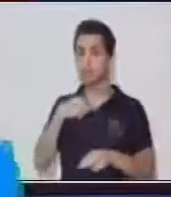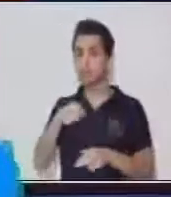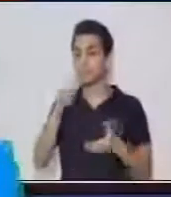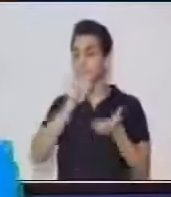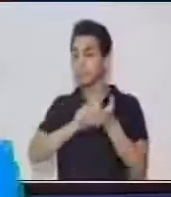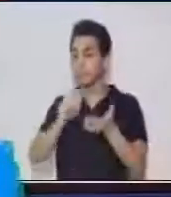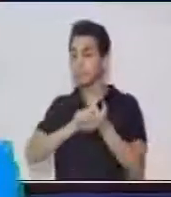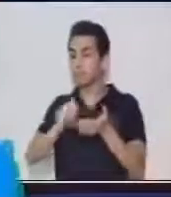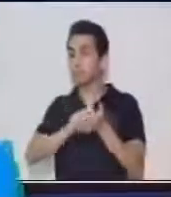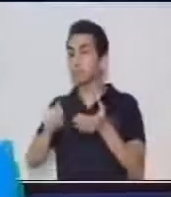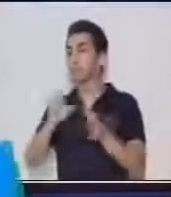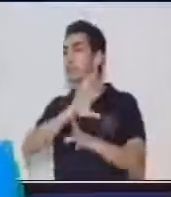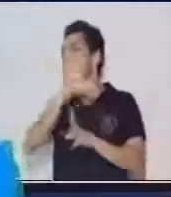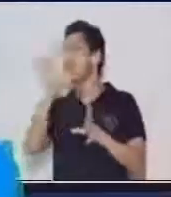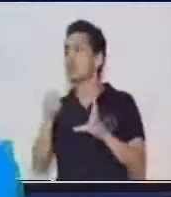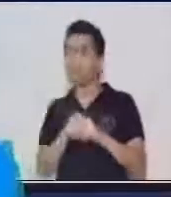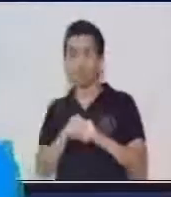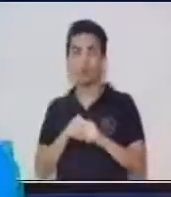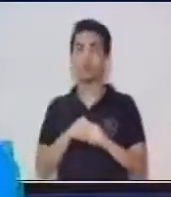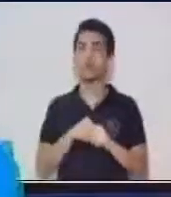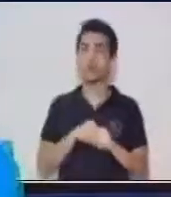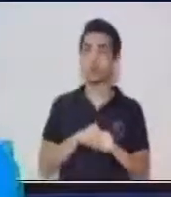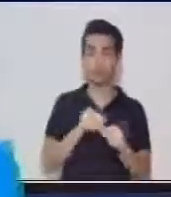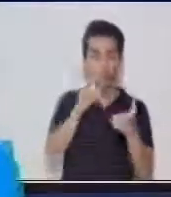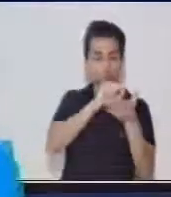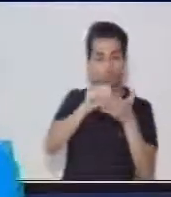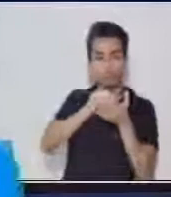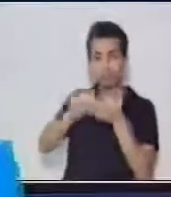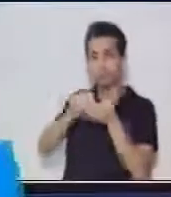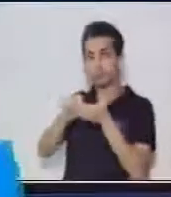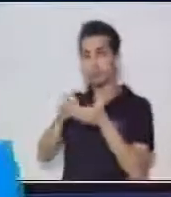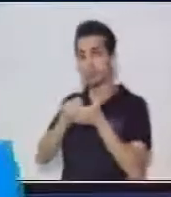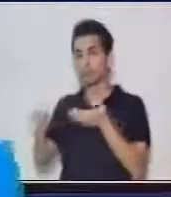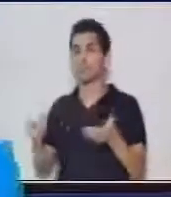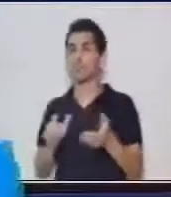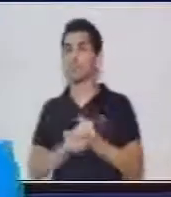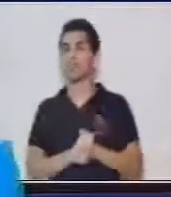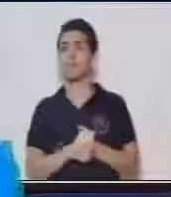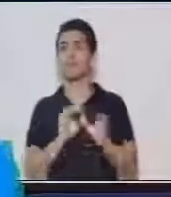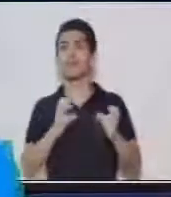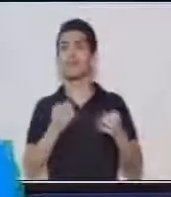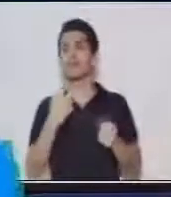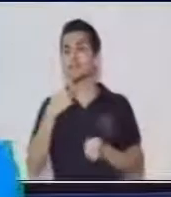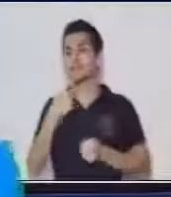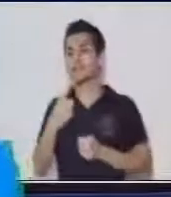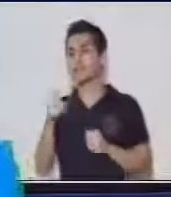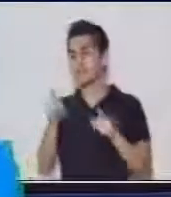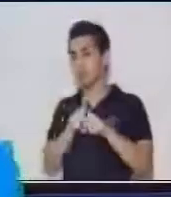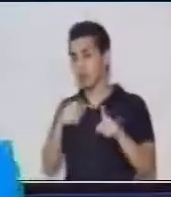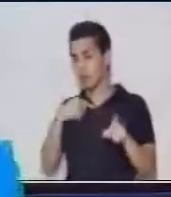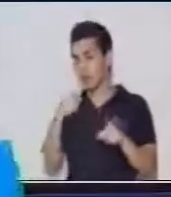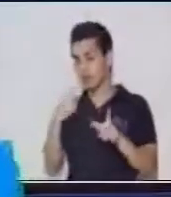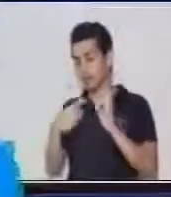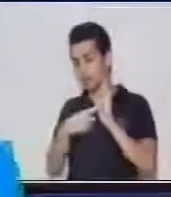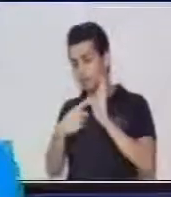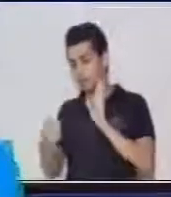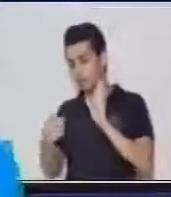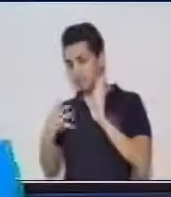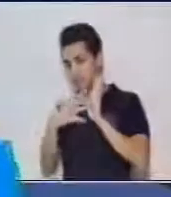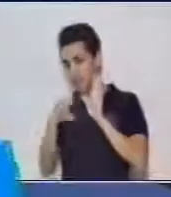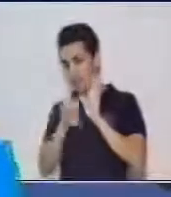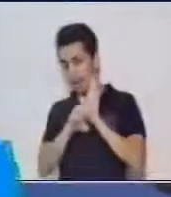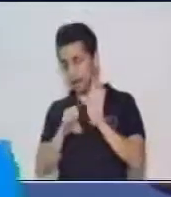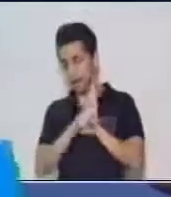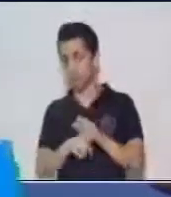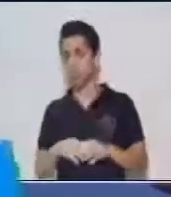anotar todos los subrayados del texto. Entonces, estamos, como les decía el ejemplo, si tenemos una investigación